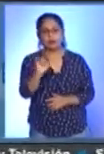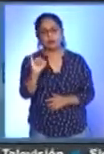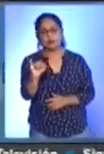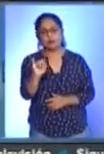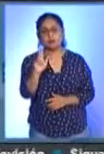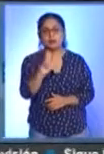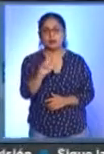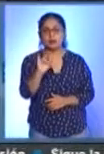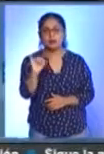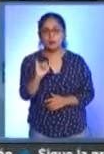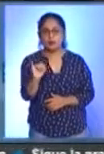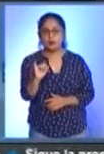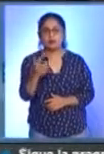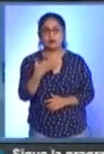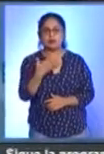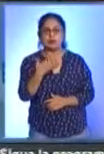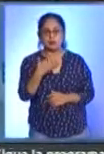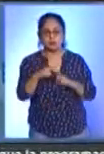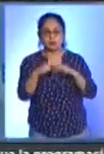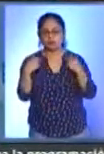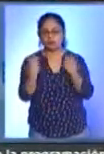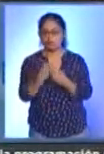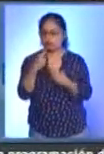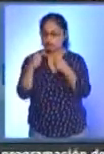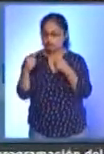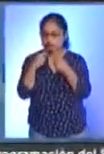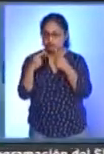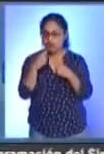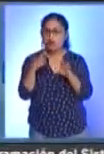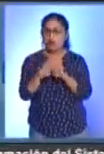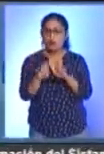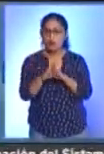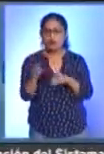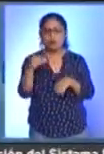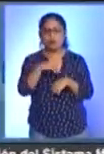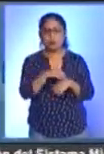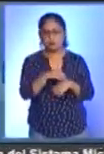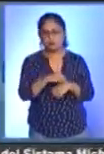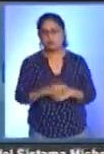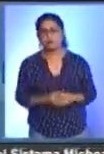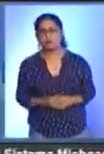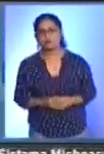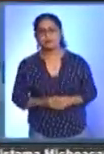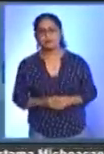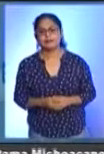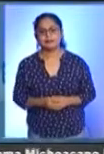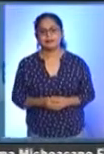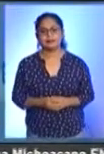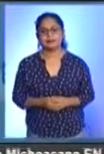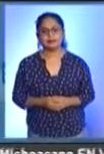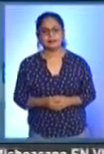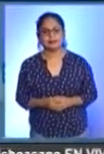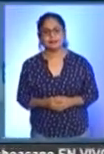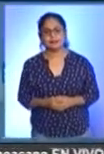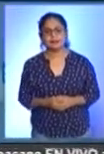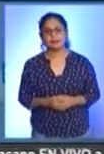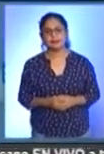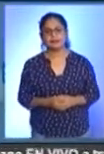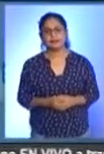posteriormente, llevar a cabo la sesión para definir la estrategia. Con información de Yesenia Magaña, SM Noticias.